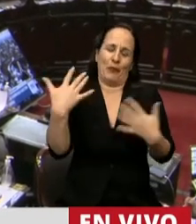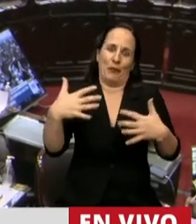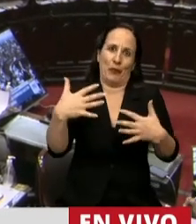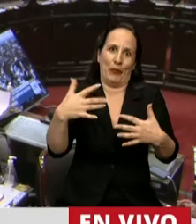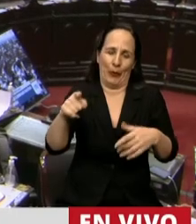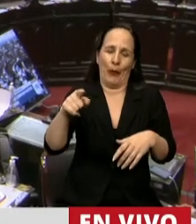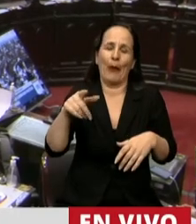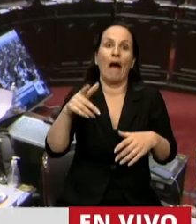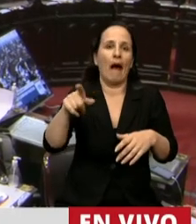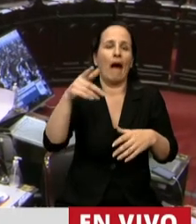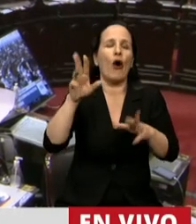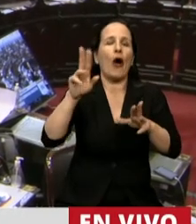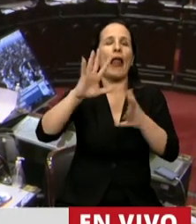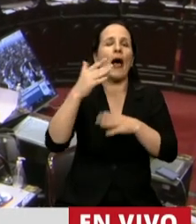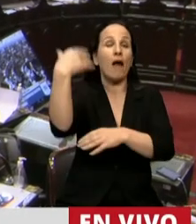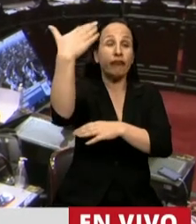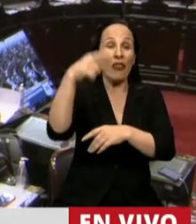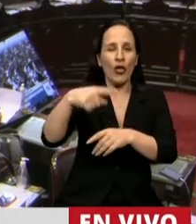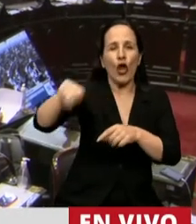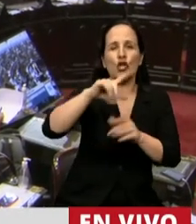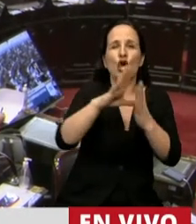tomemos su legado como bandera de futuro.